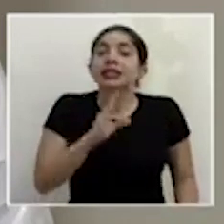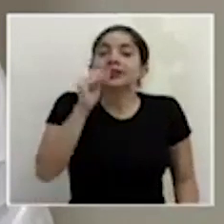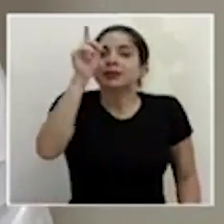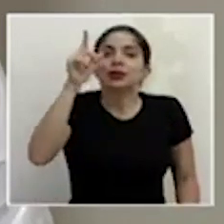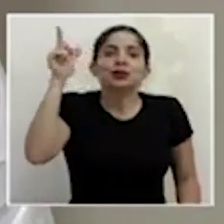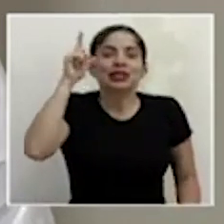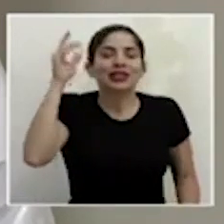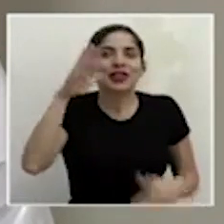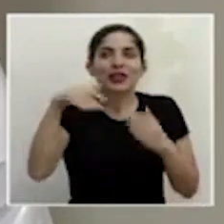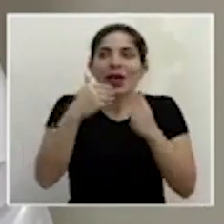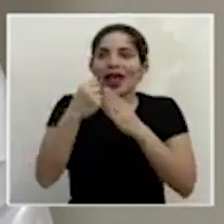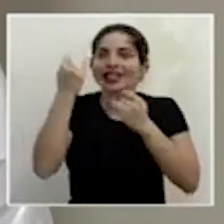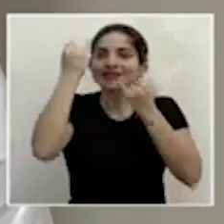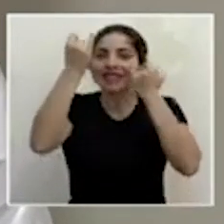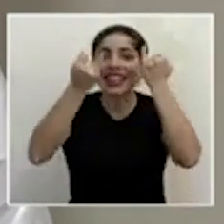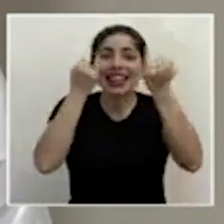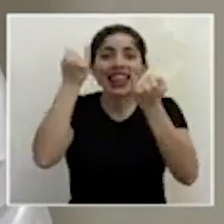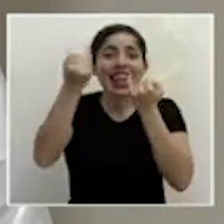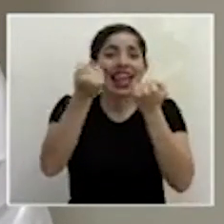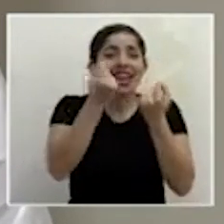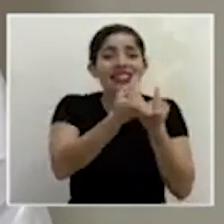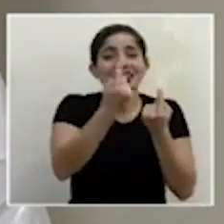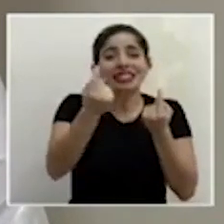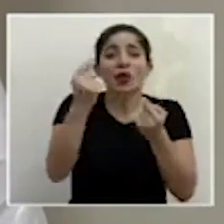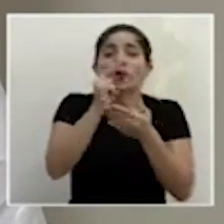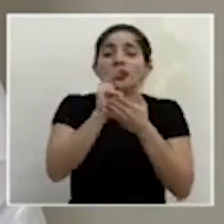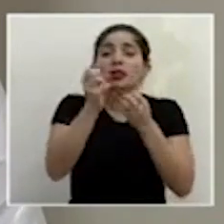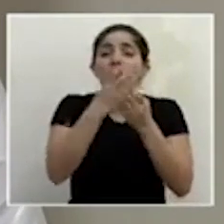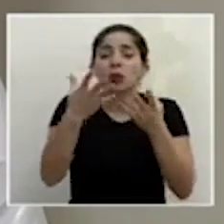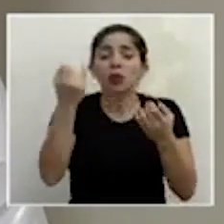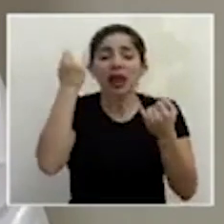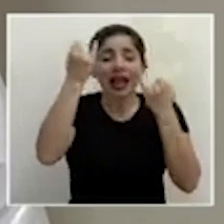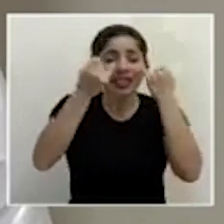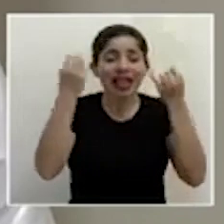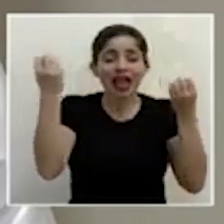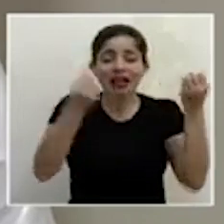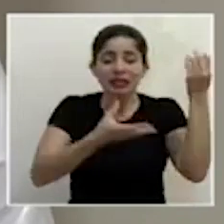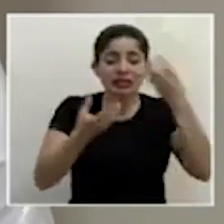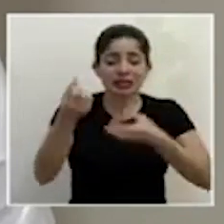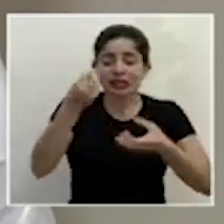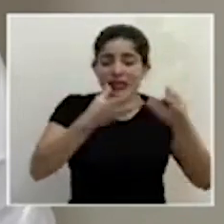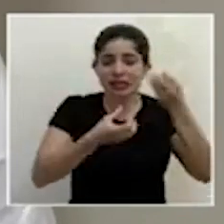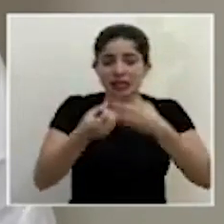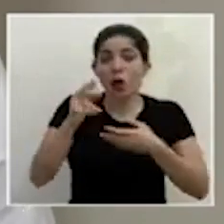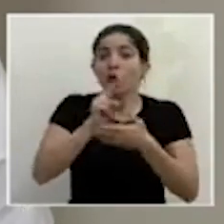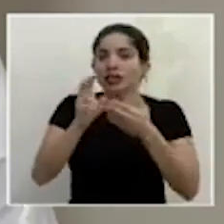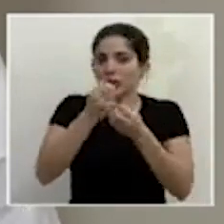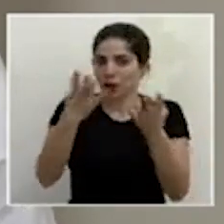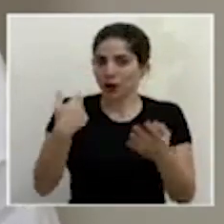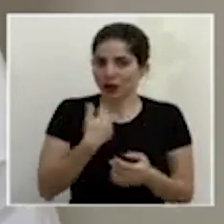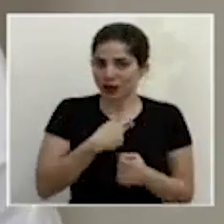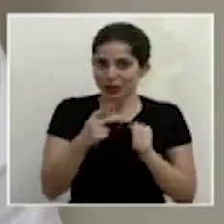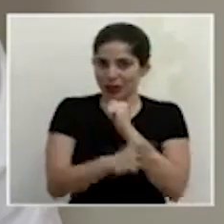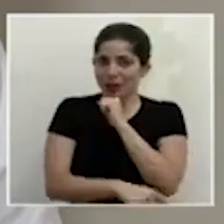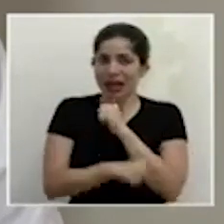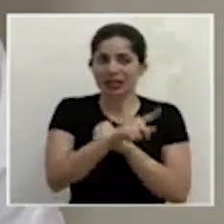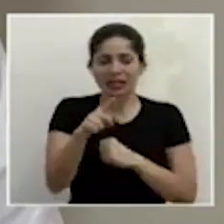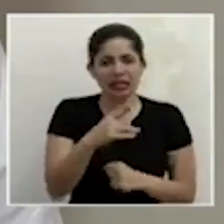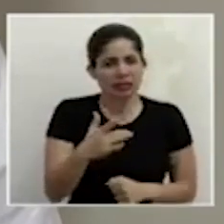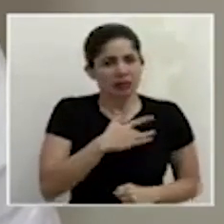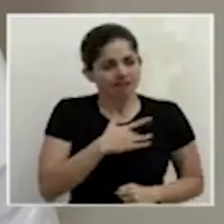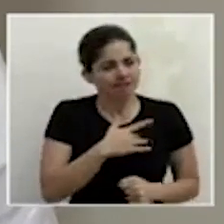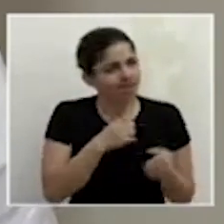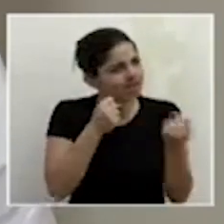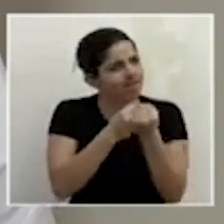iniciativas que todas y cada una de las universidades públicas de nuestro país se han puesto la camiseta para